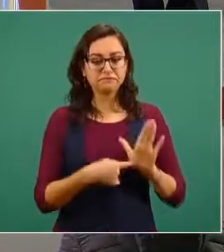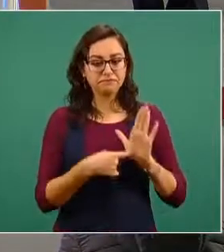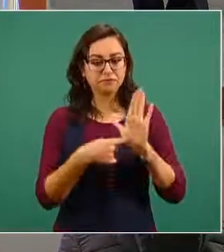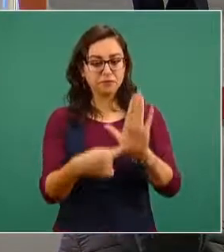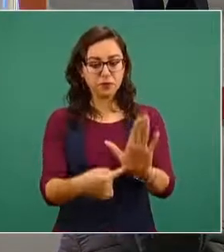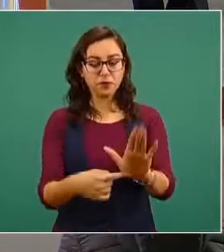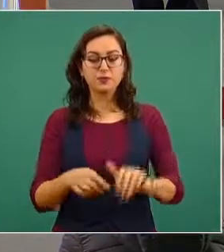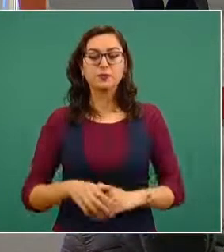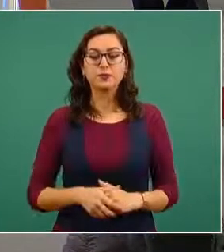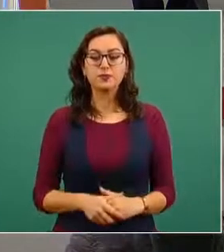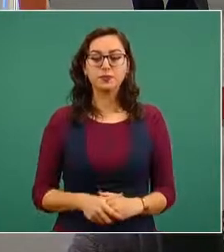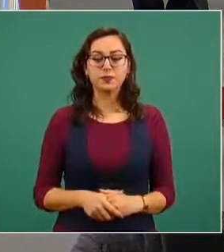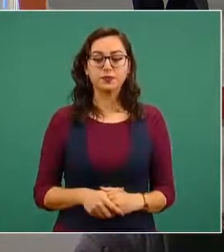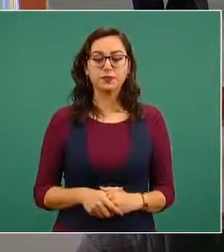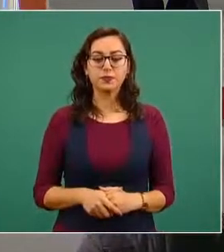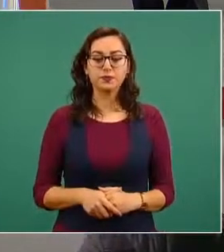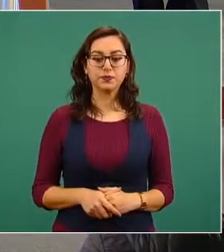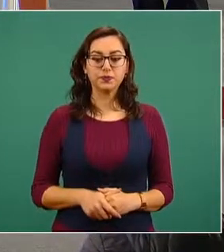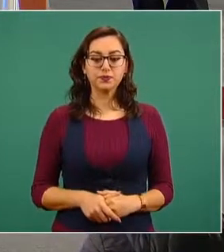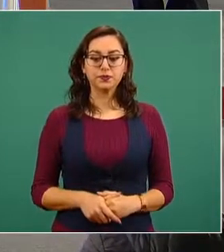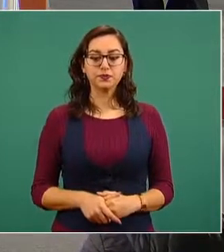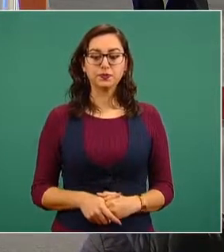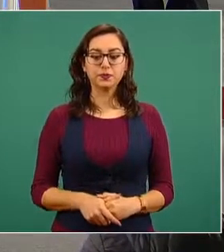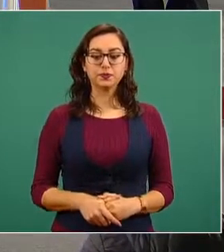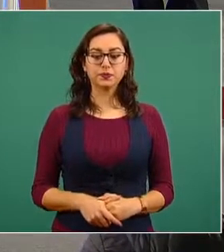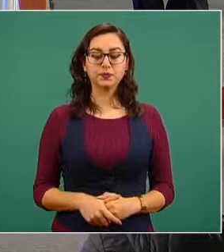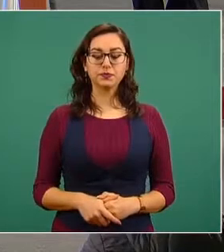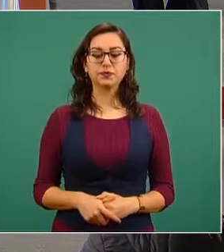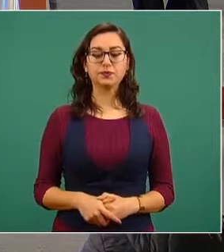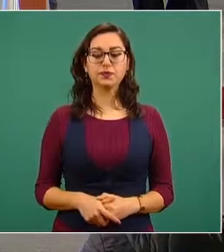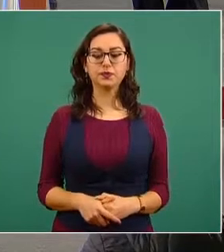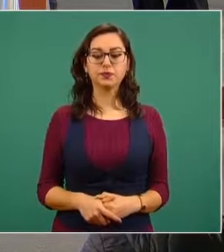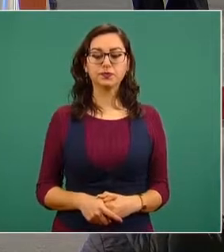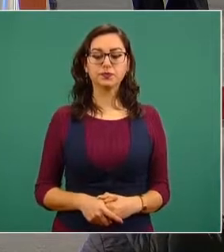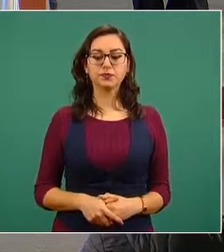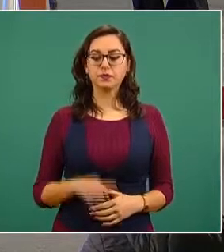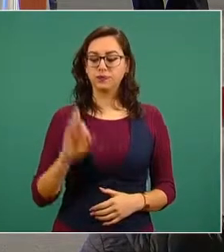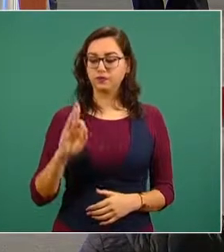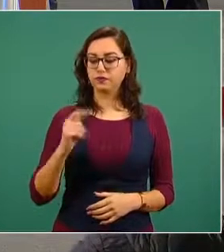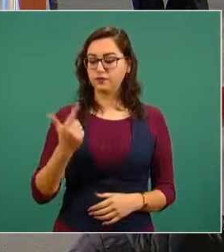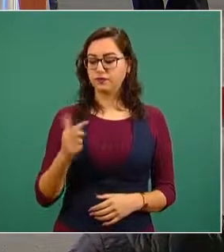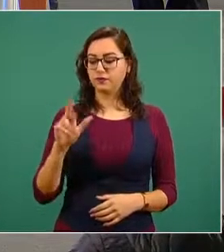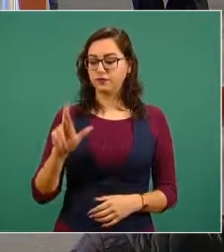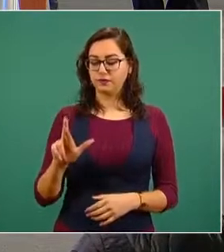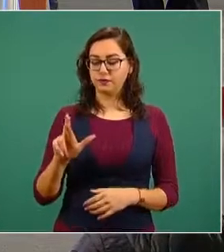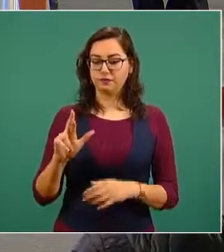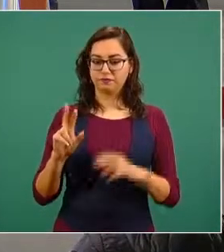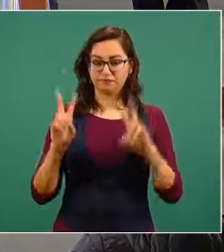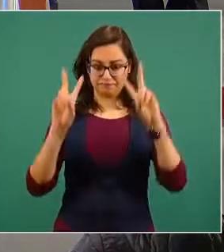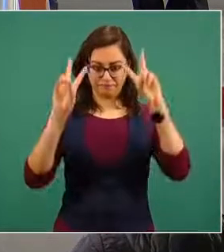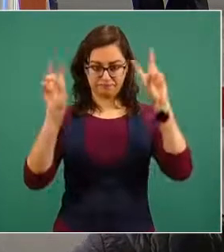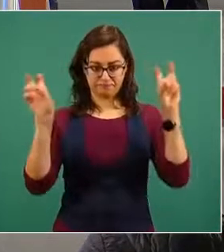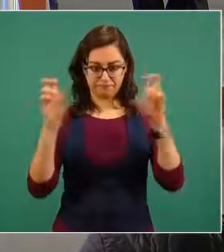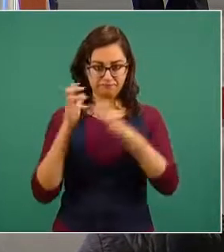Dice el comunicado, desde el año 2013,